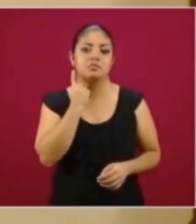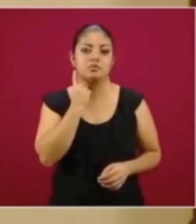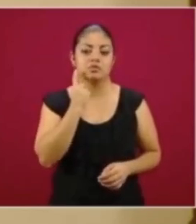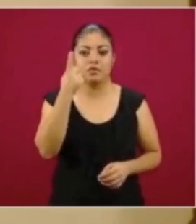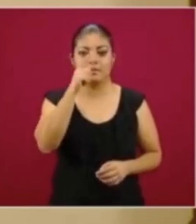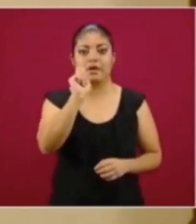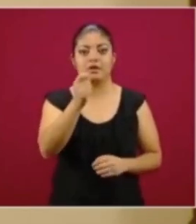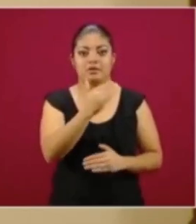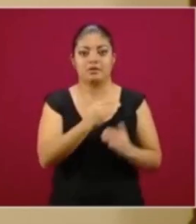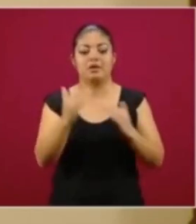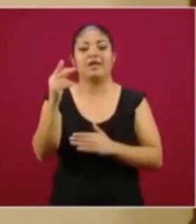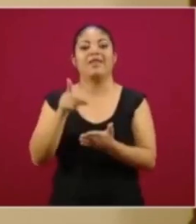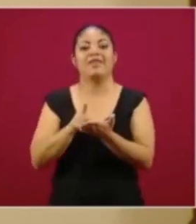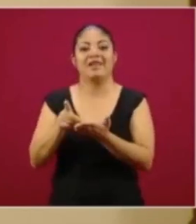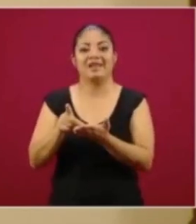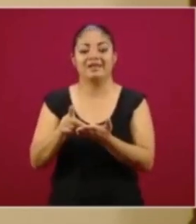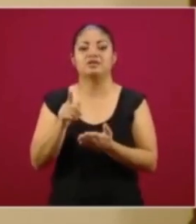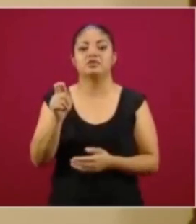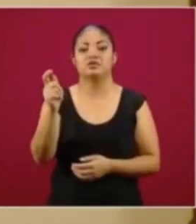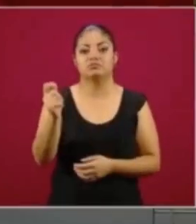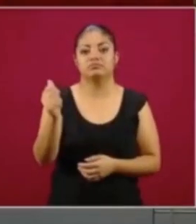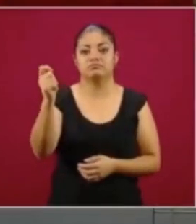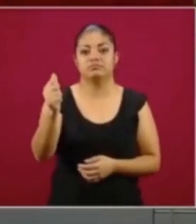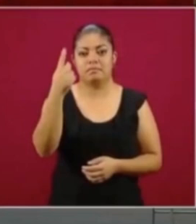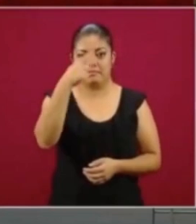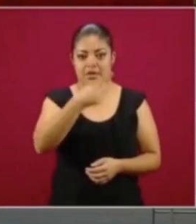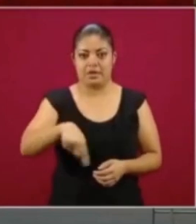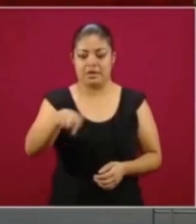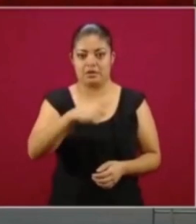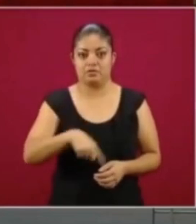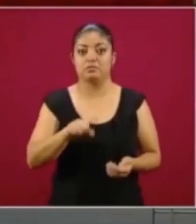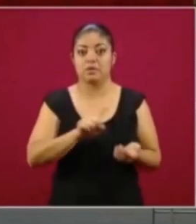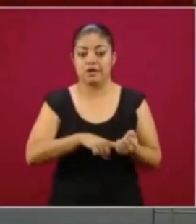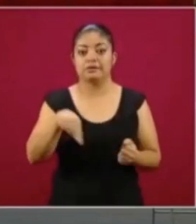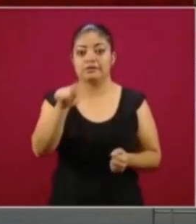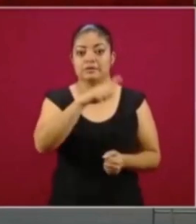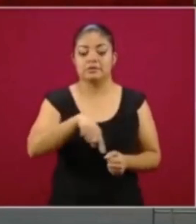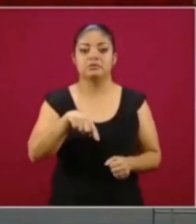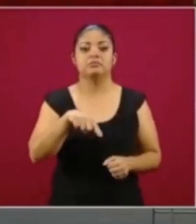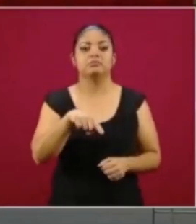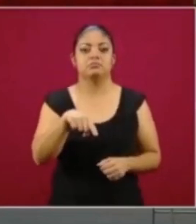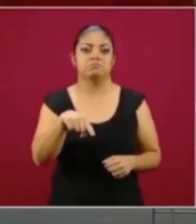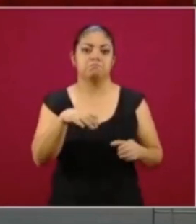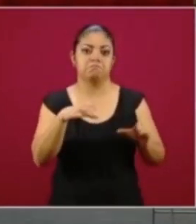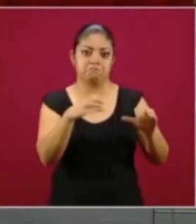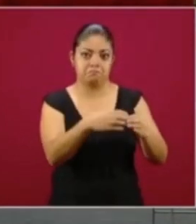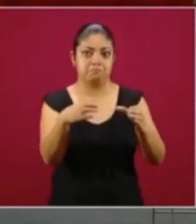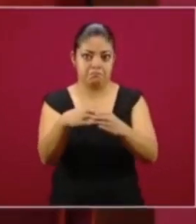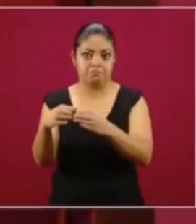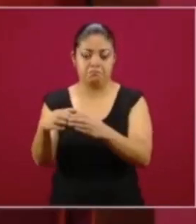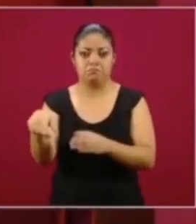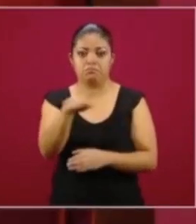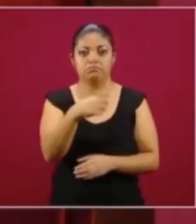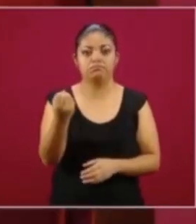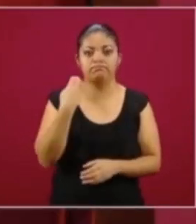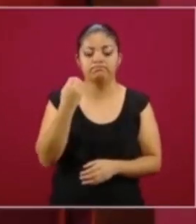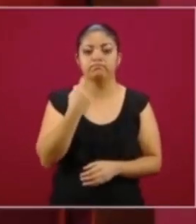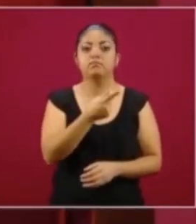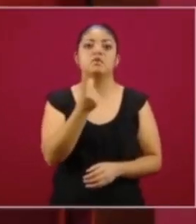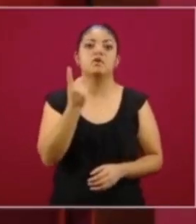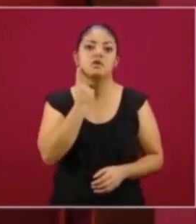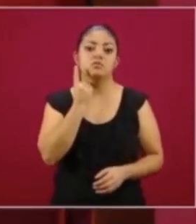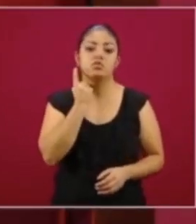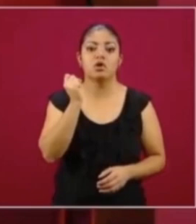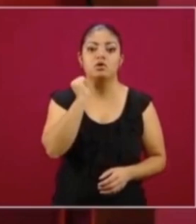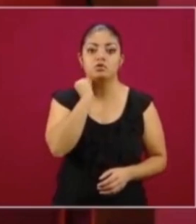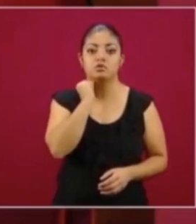constitucional esta pensión. Los congresos locales sesionaron una vez aprobada por la Cámara de Diputados y